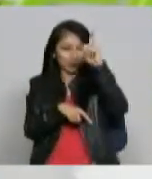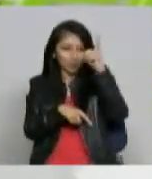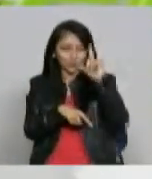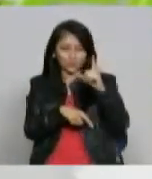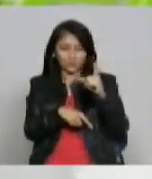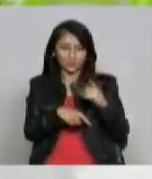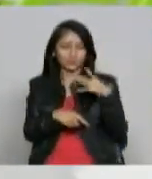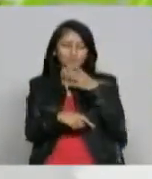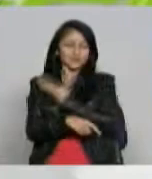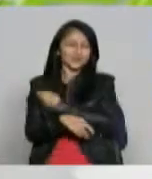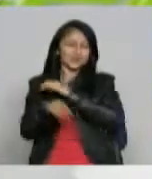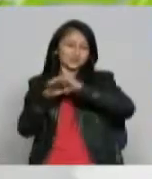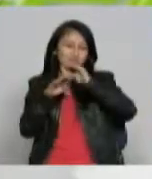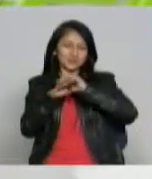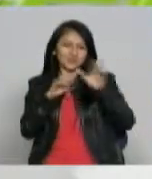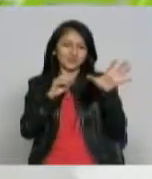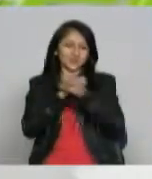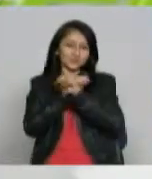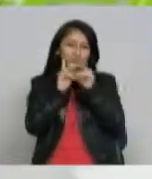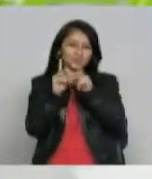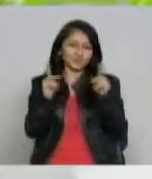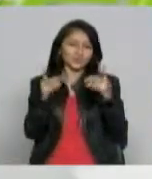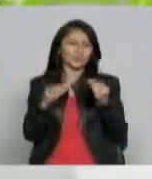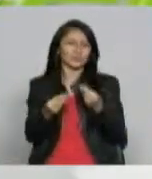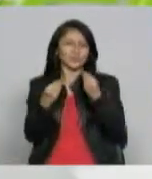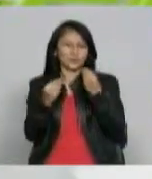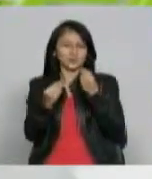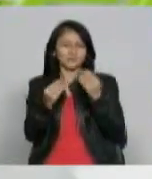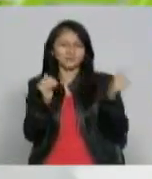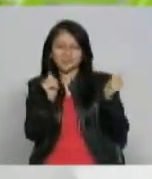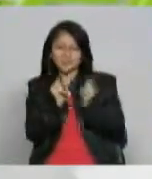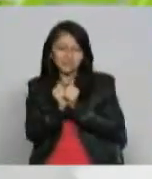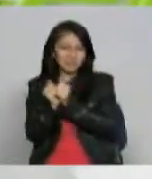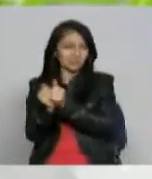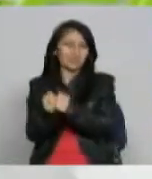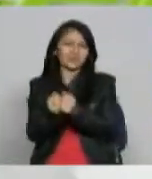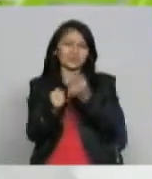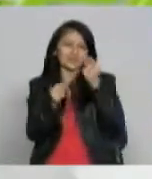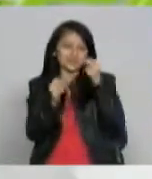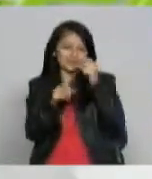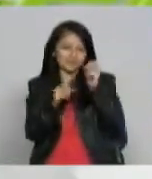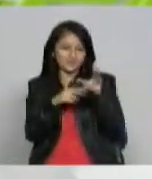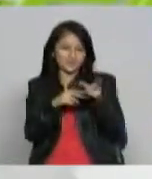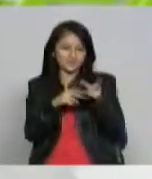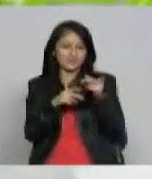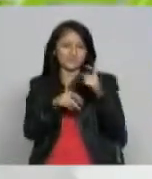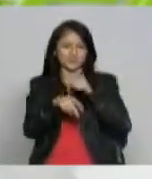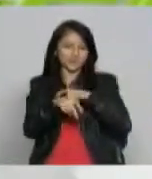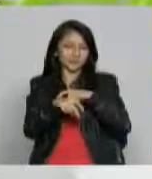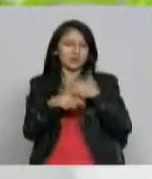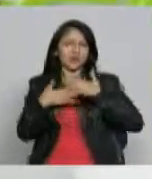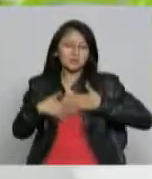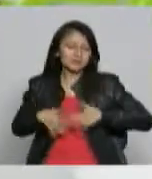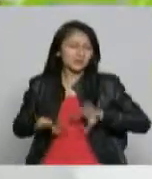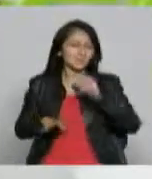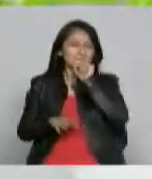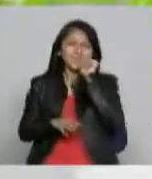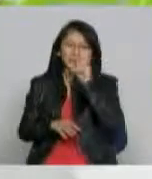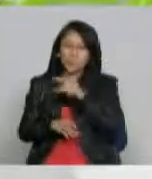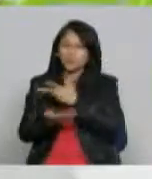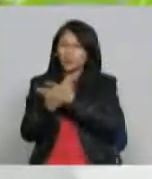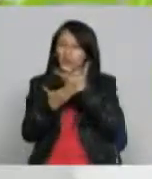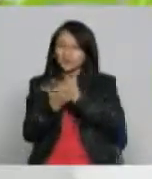todos nuestros televidentes para que nos vean en ese horario segundo cualquier inquietud quejas